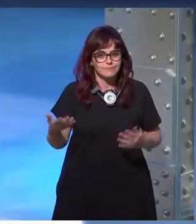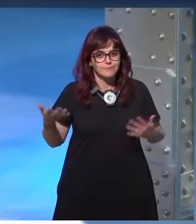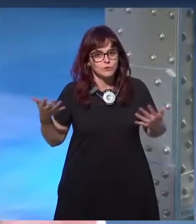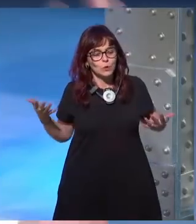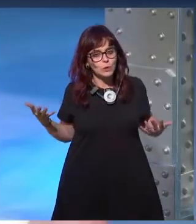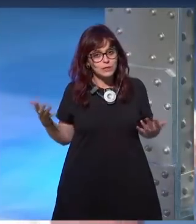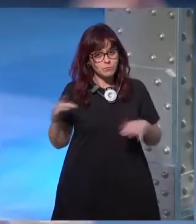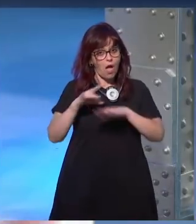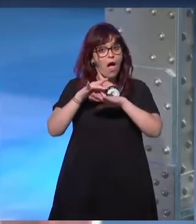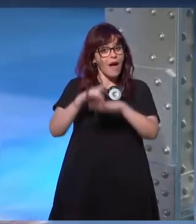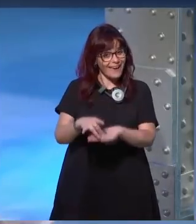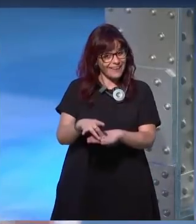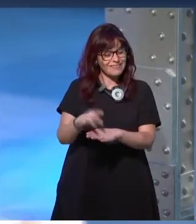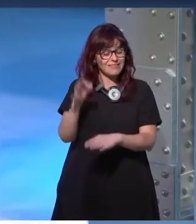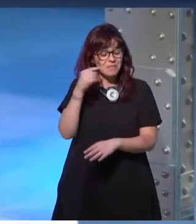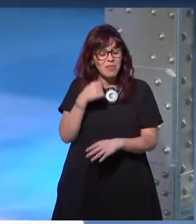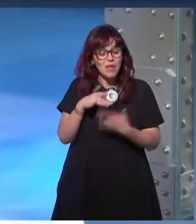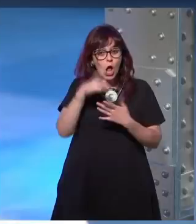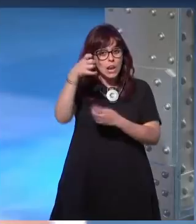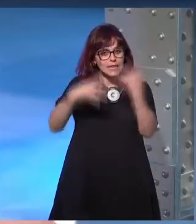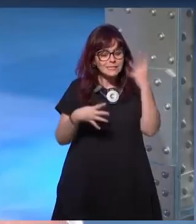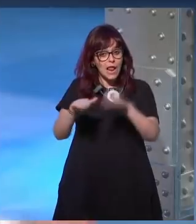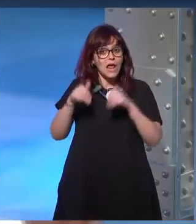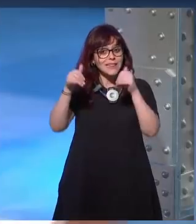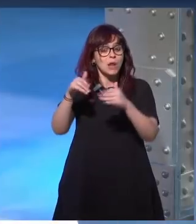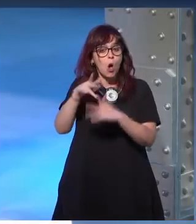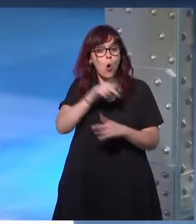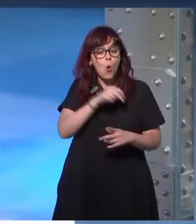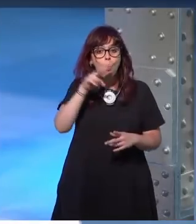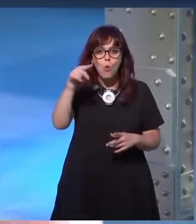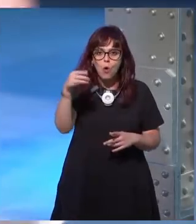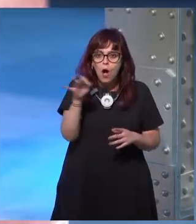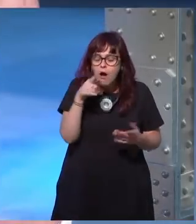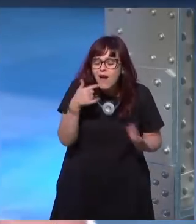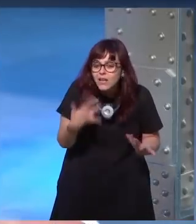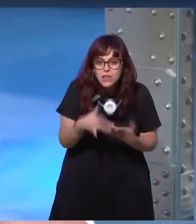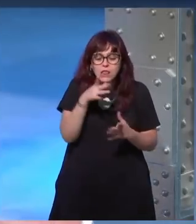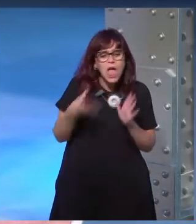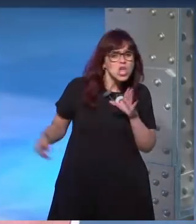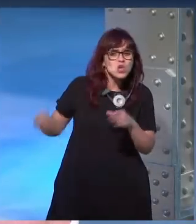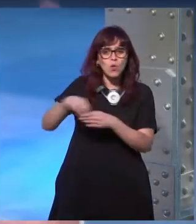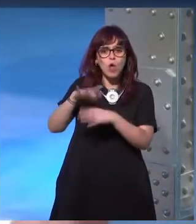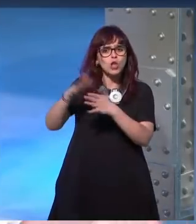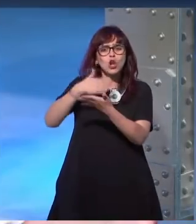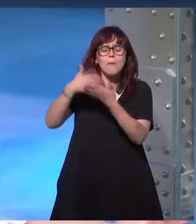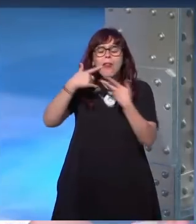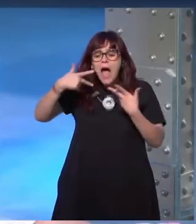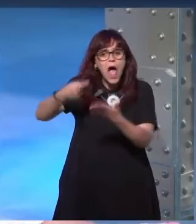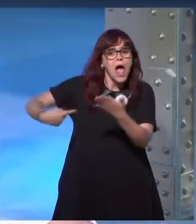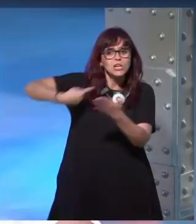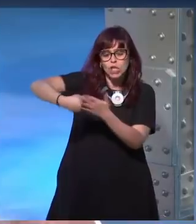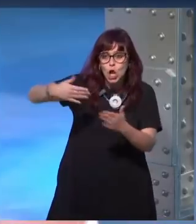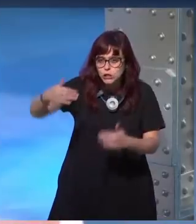mi agente me dijo cuando salió la lista de nominaciones a los Hugo no me puedo creer que no hayan incluido tu novela le dije